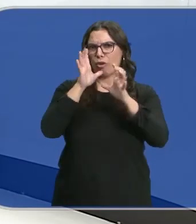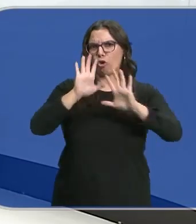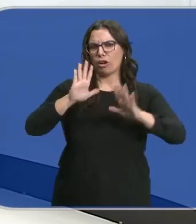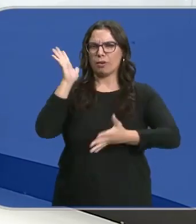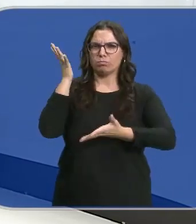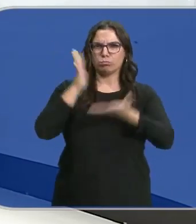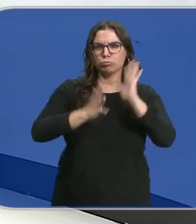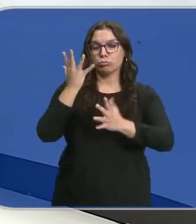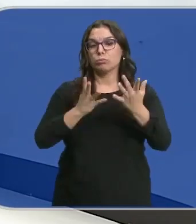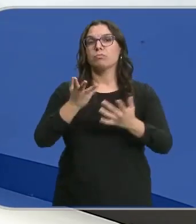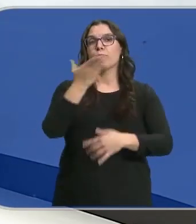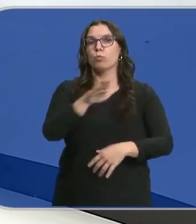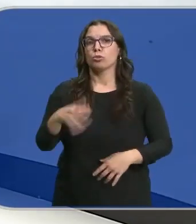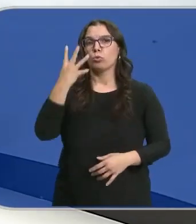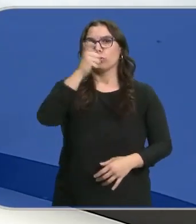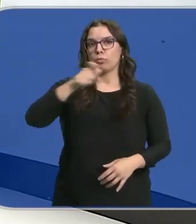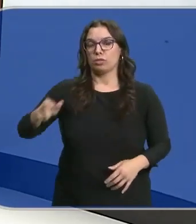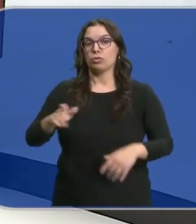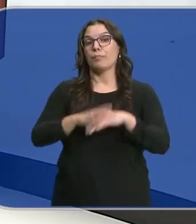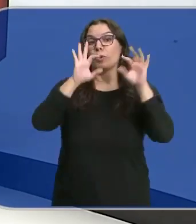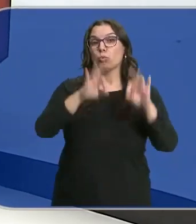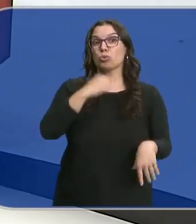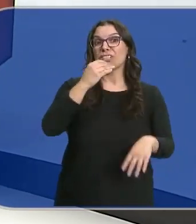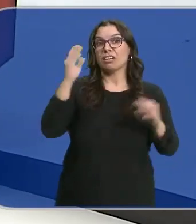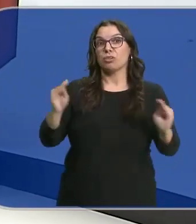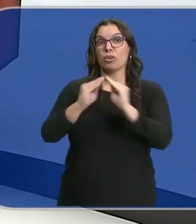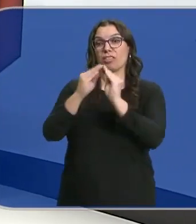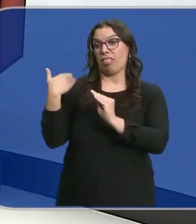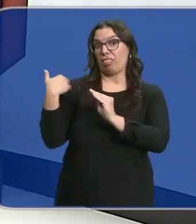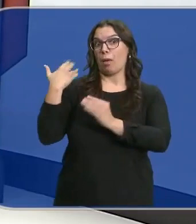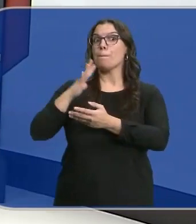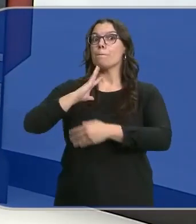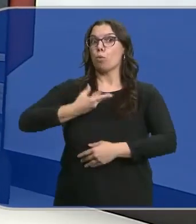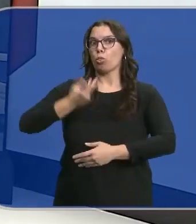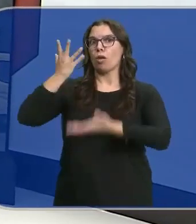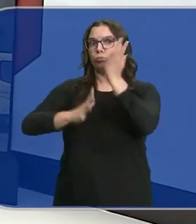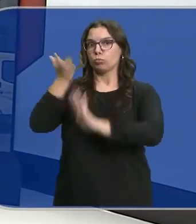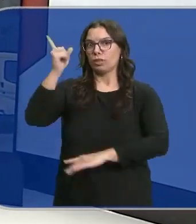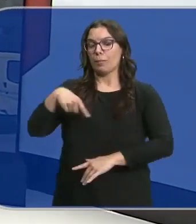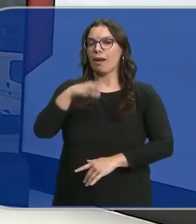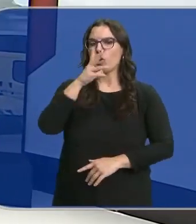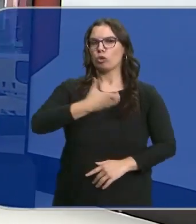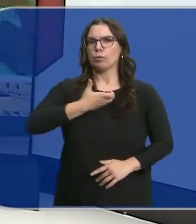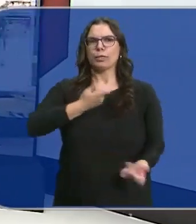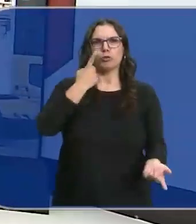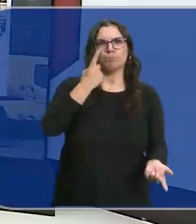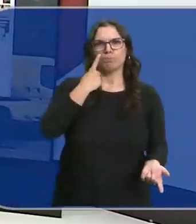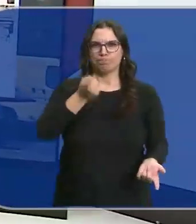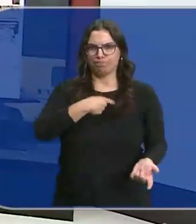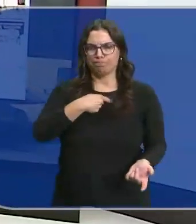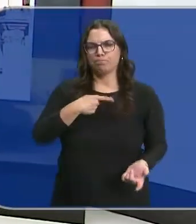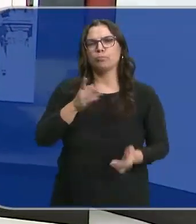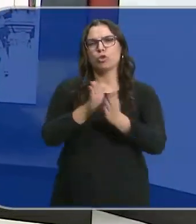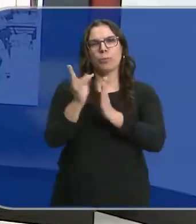en la que murieron cuatro personas. La efeméride casi coincide con la tragedia de Murcia que ha puesto en alerta a los ayuntamientos. Roberto Macedonio, Ana